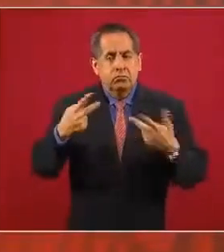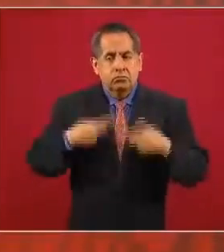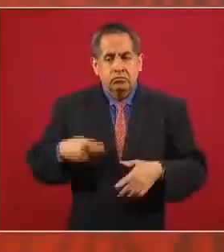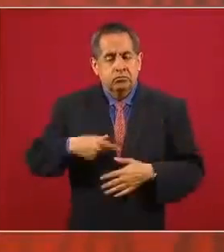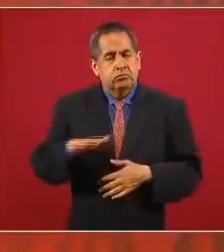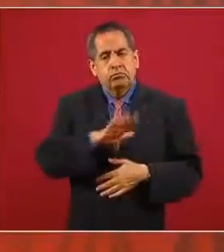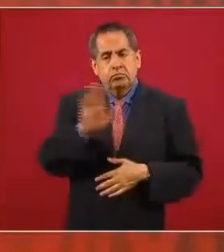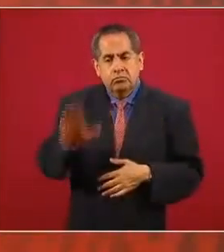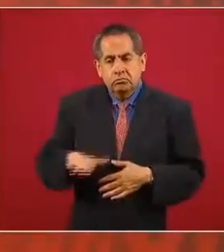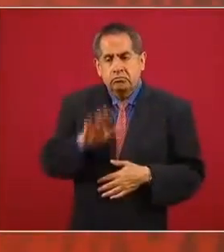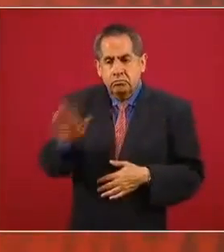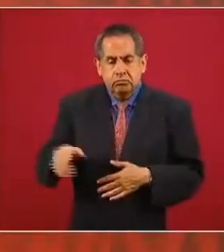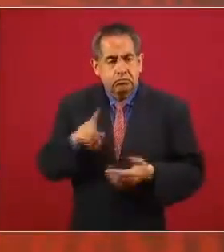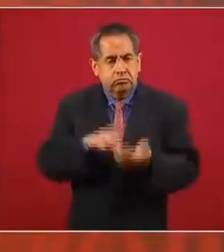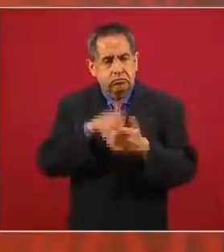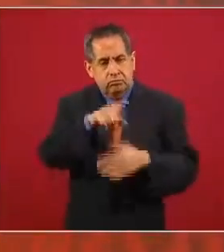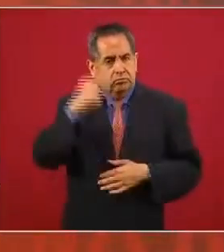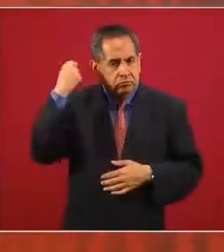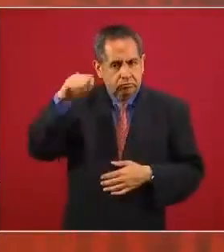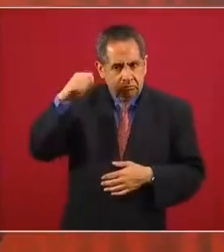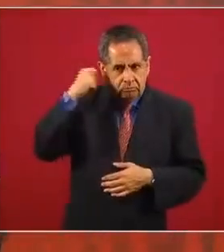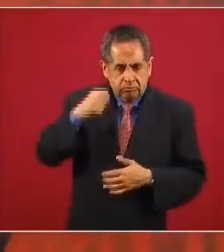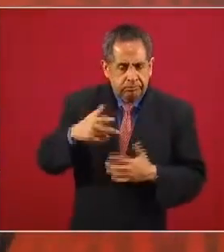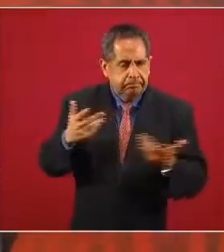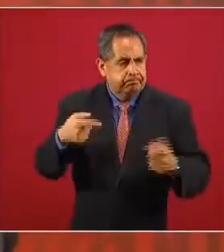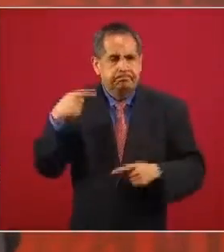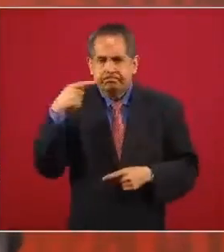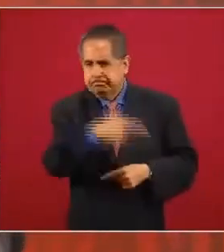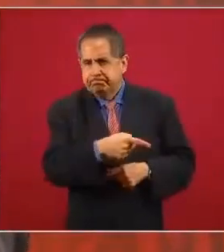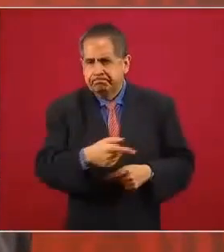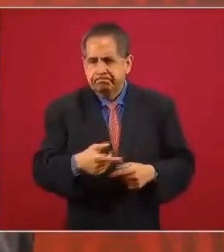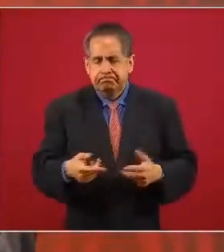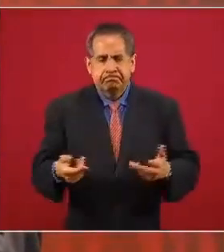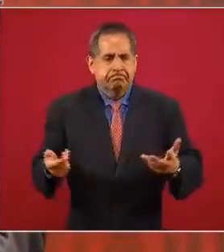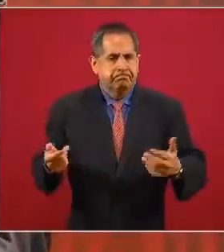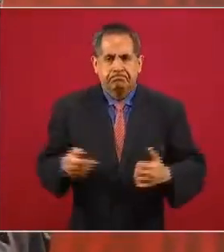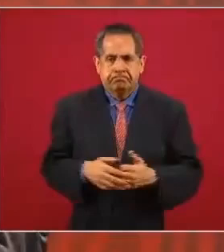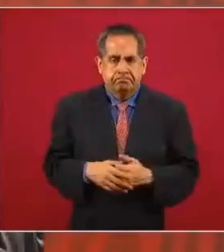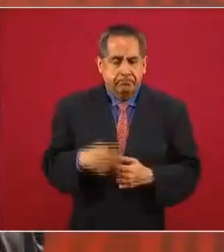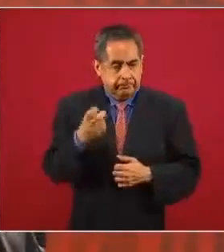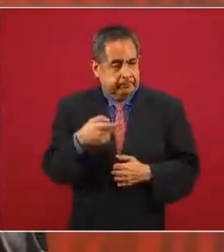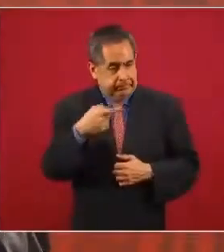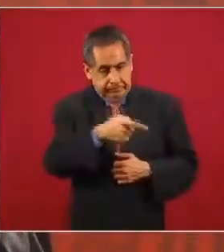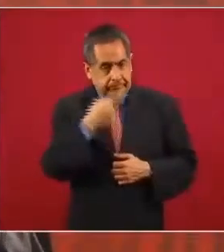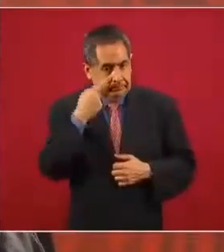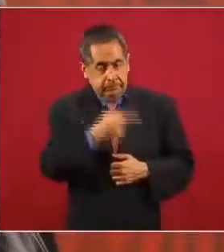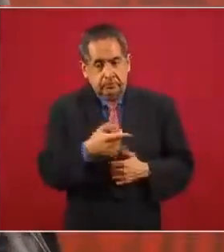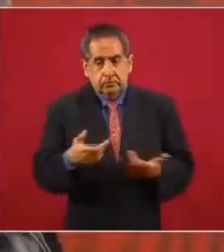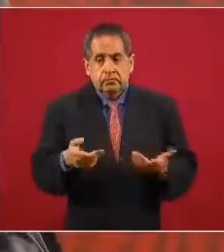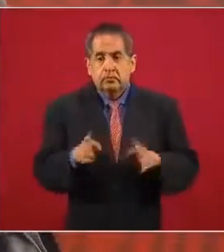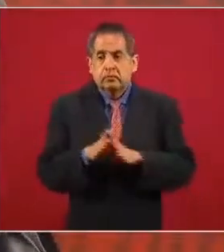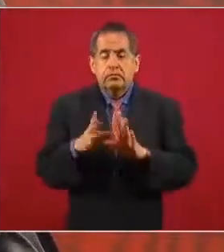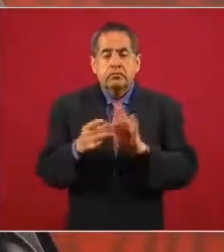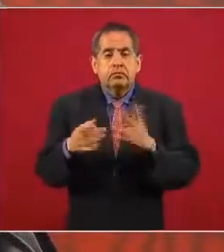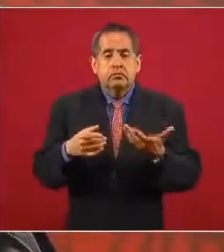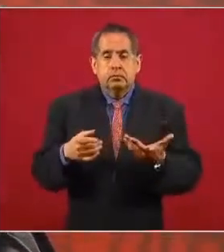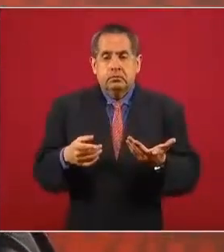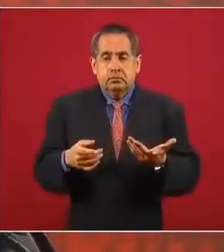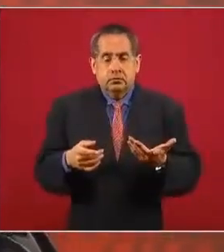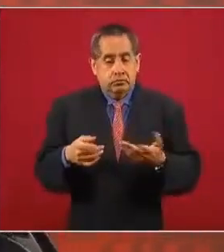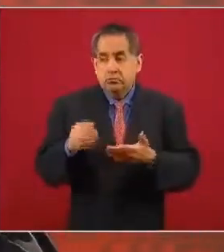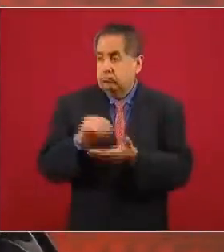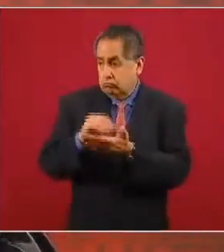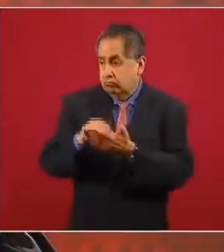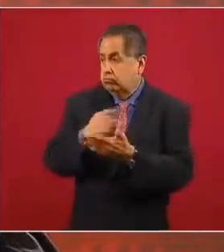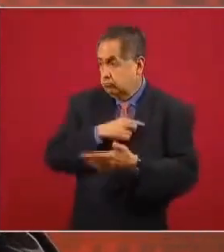en Tabasco, que ahí está abierta y